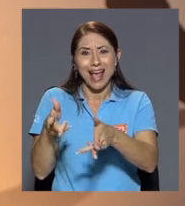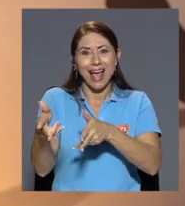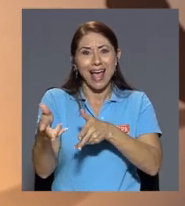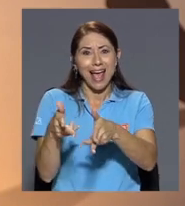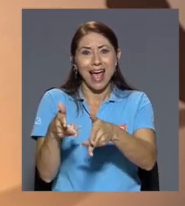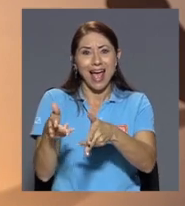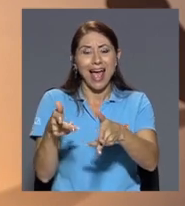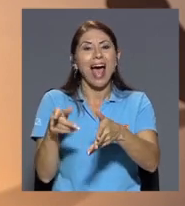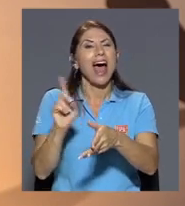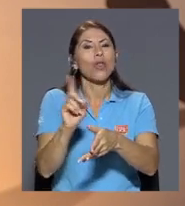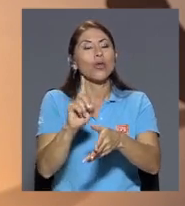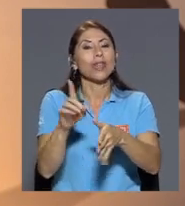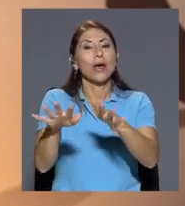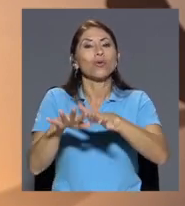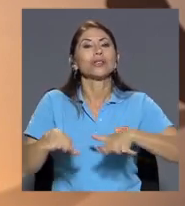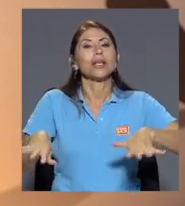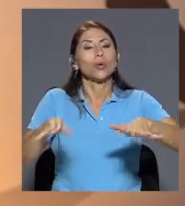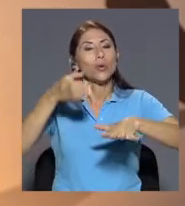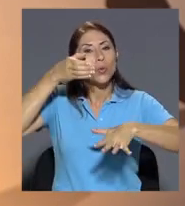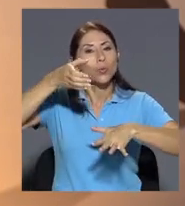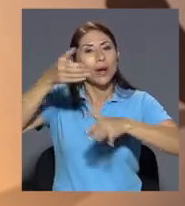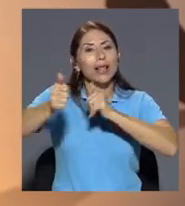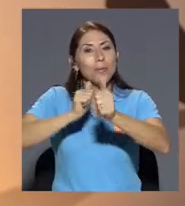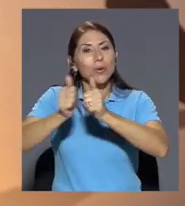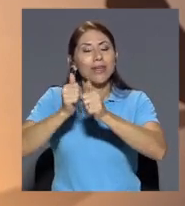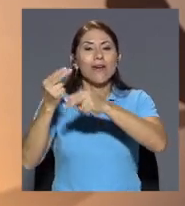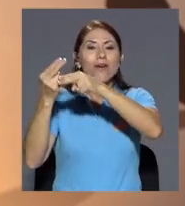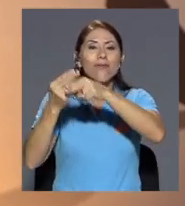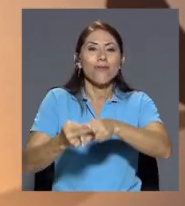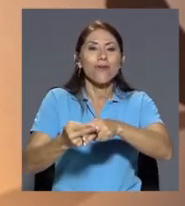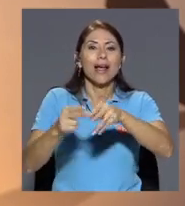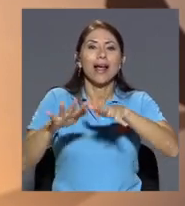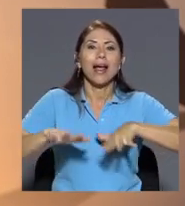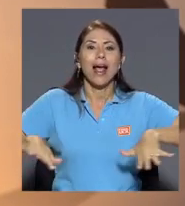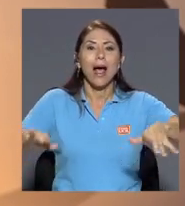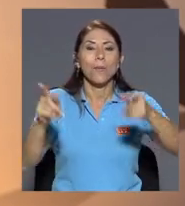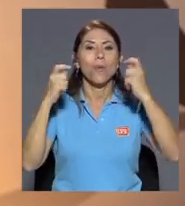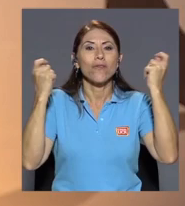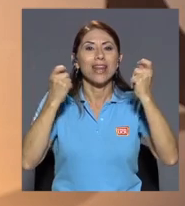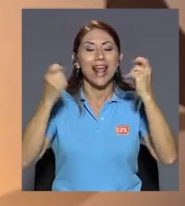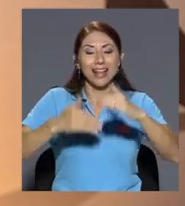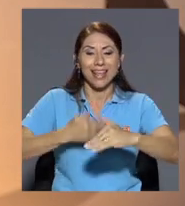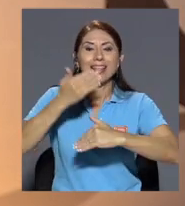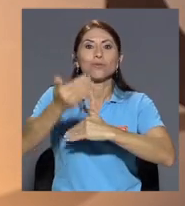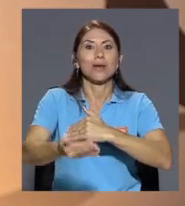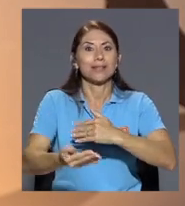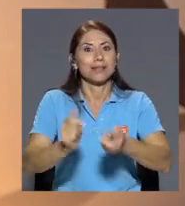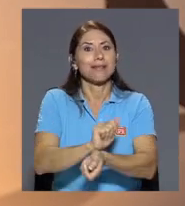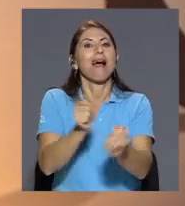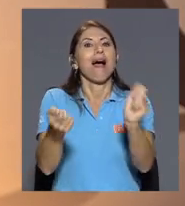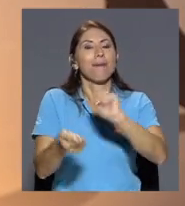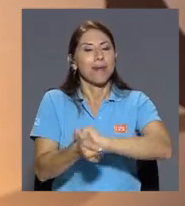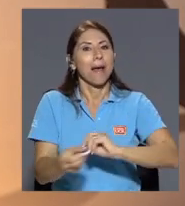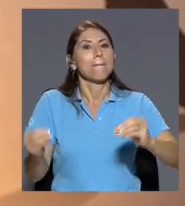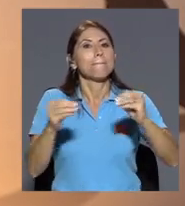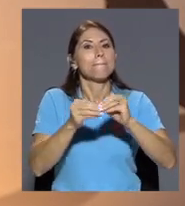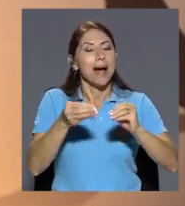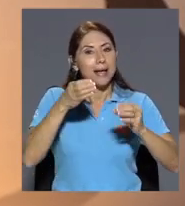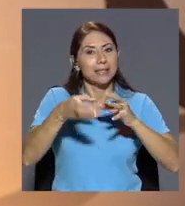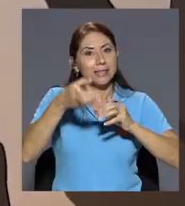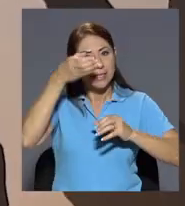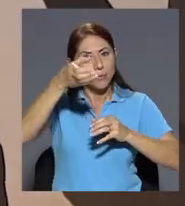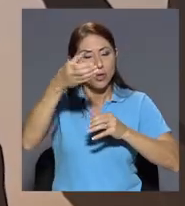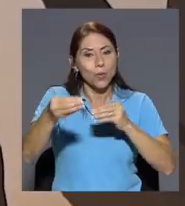se conoce como el campo ferial que pasará dentro de poco a tener otra vocación totalmente diferente más deportivo más cultural pues si se habla de un